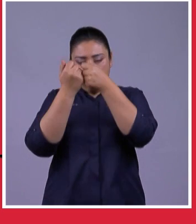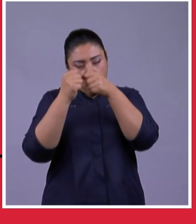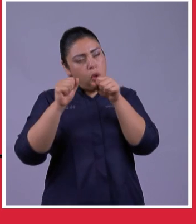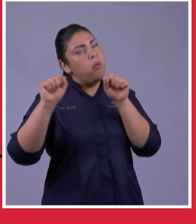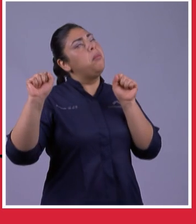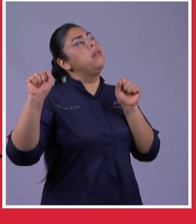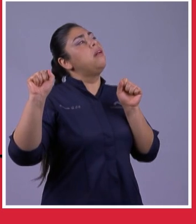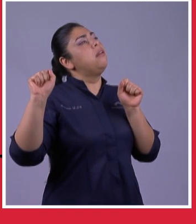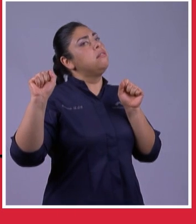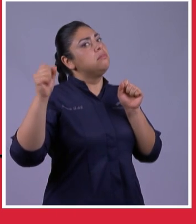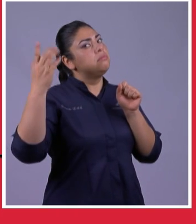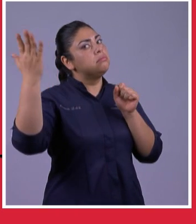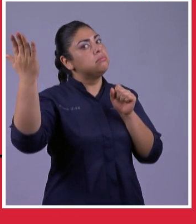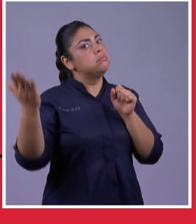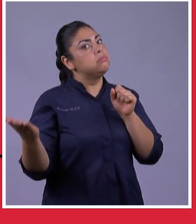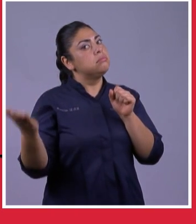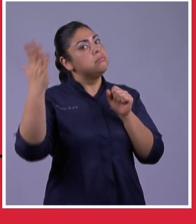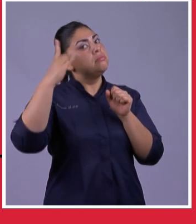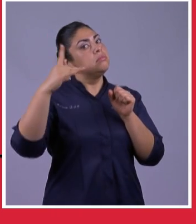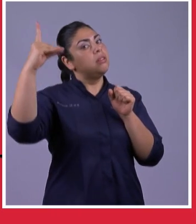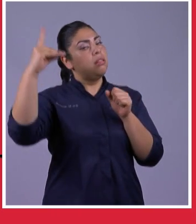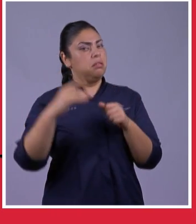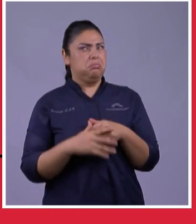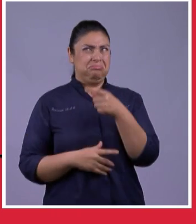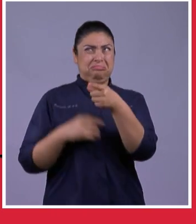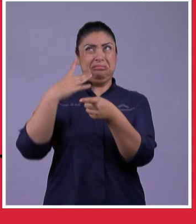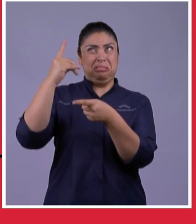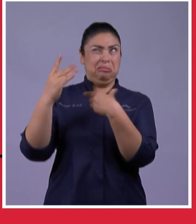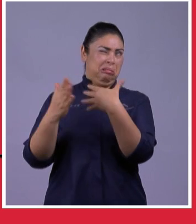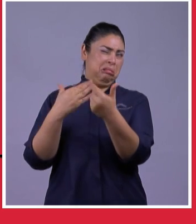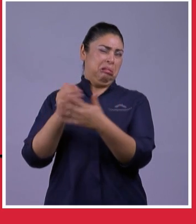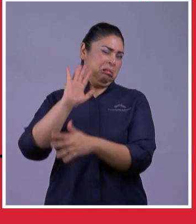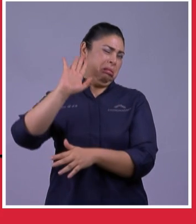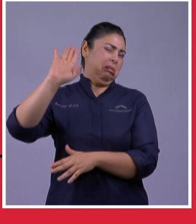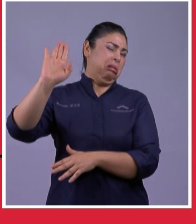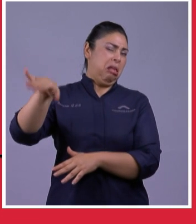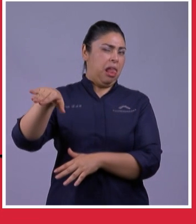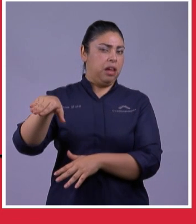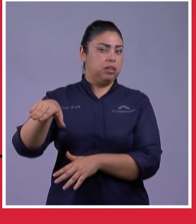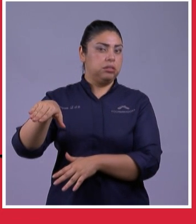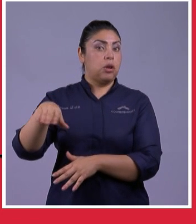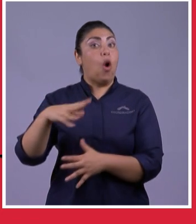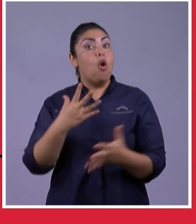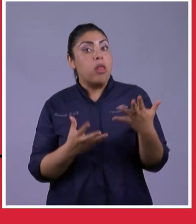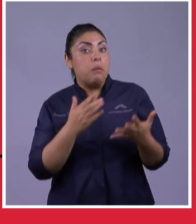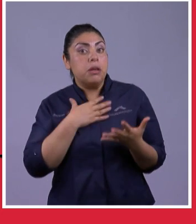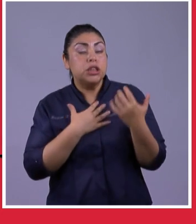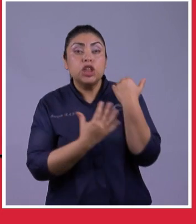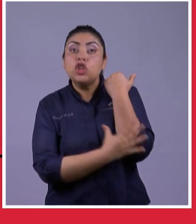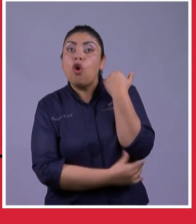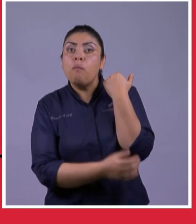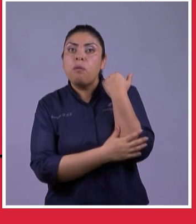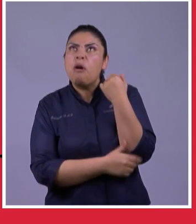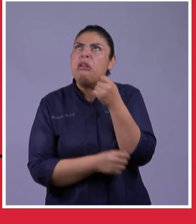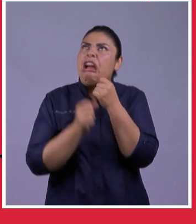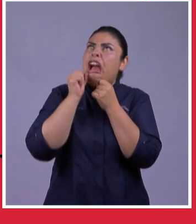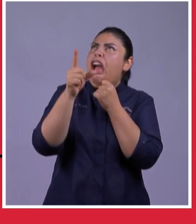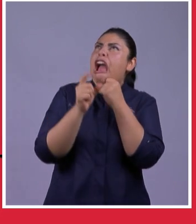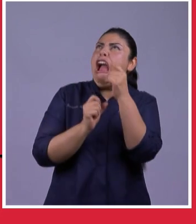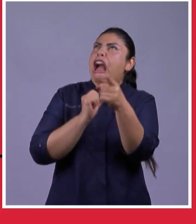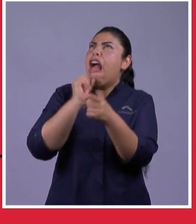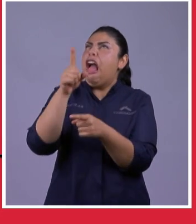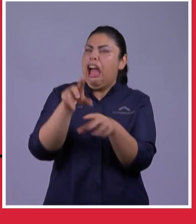o diga quien es jehová o que siendo pobre urte y blasfeme el nombre de dios